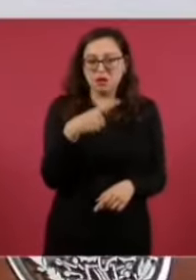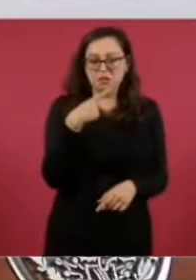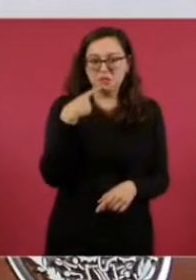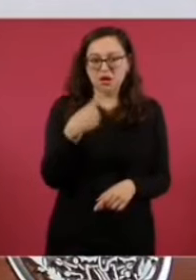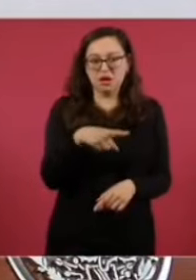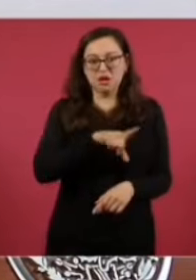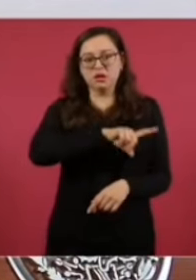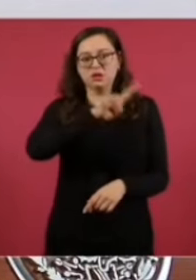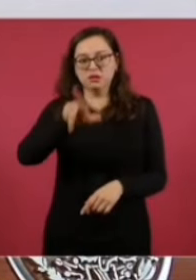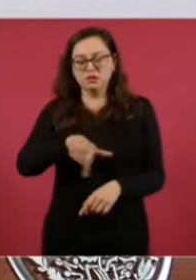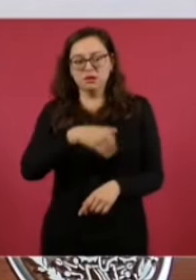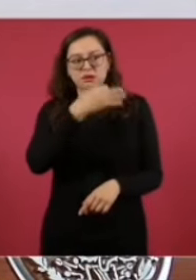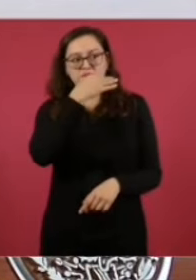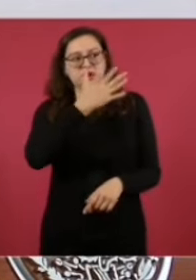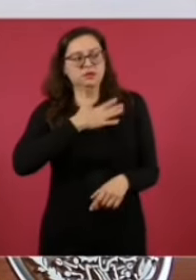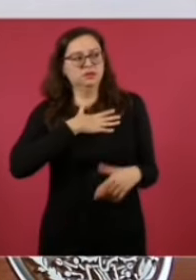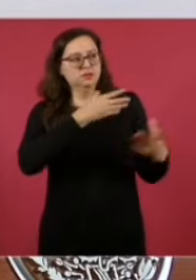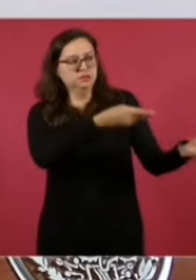a los diez minutos.